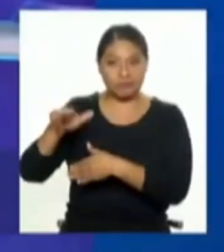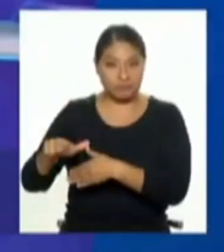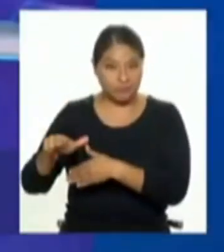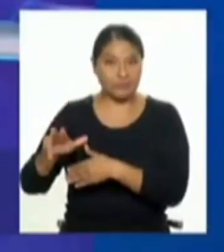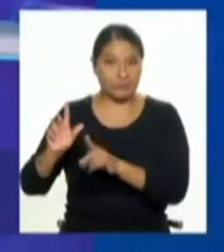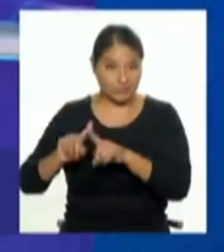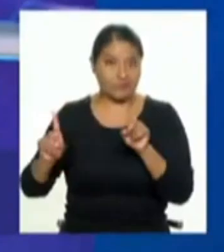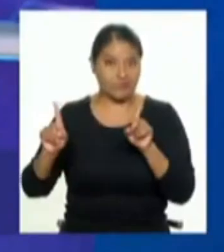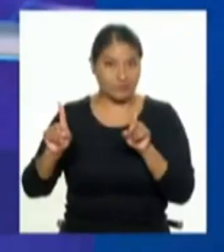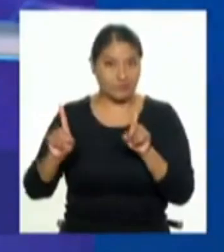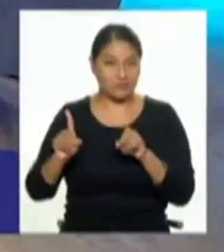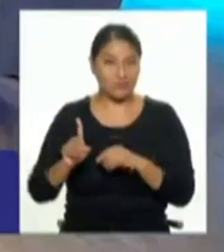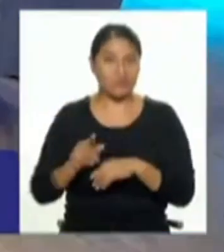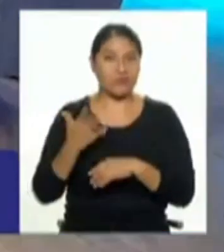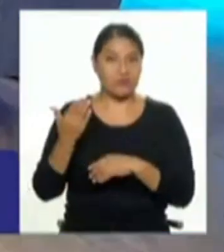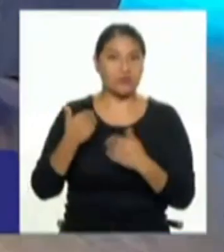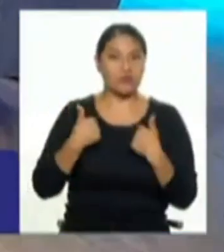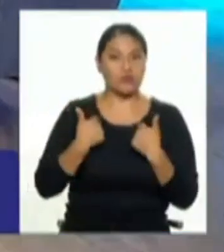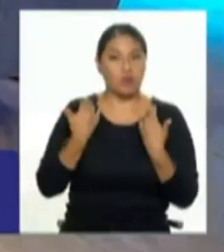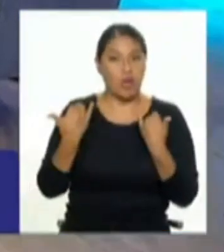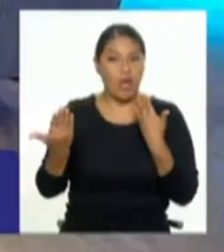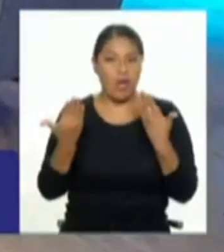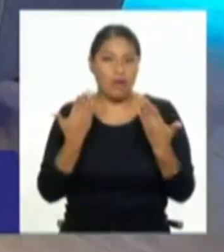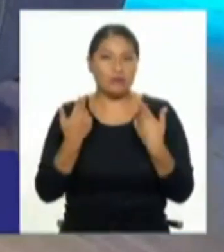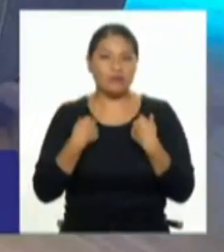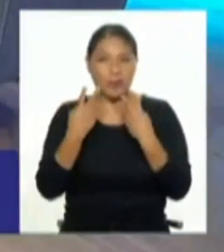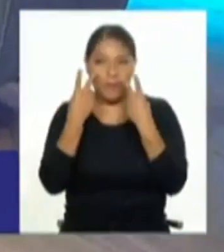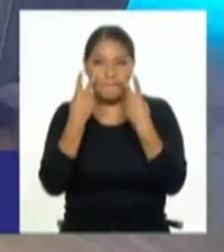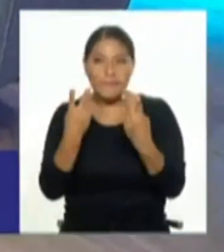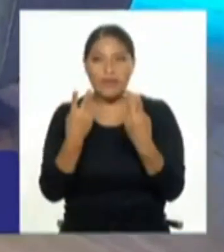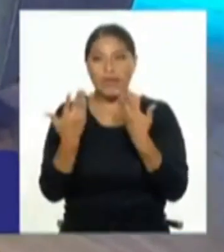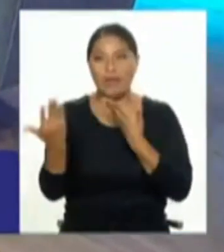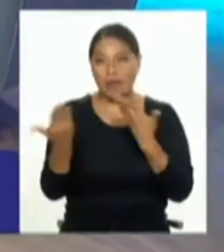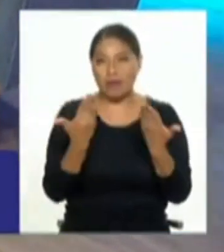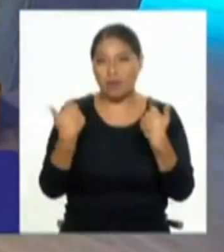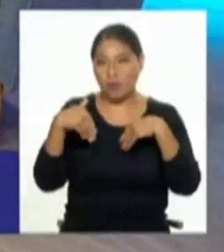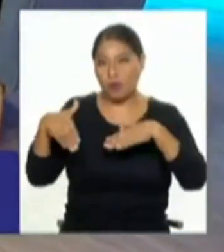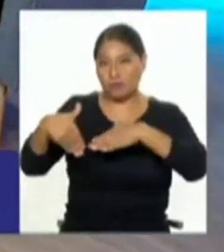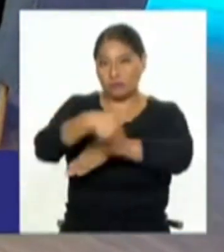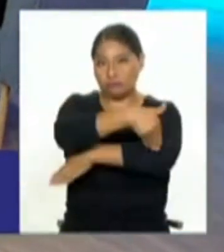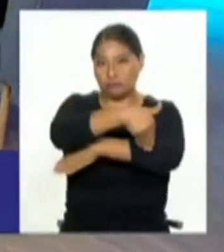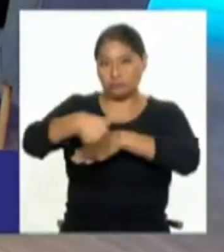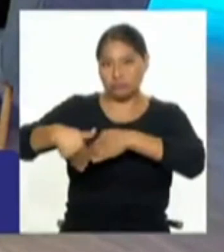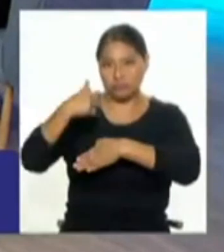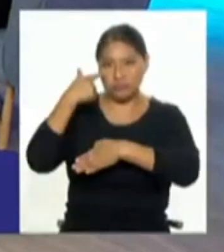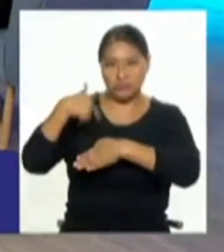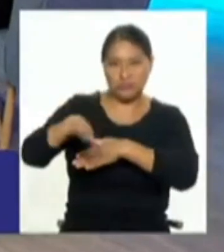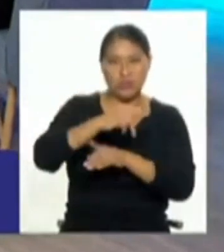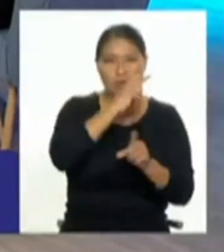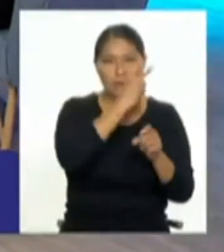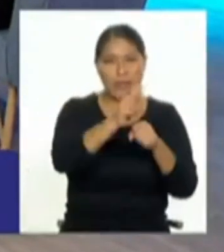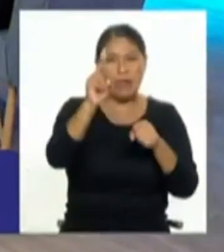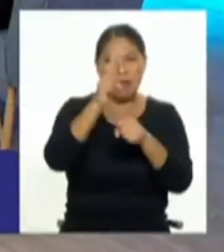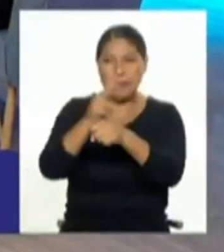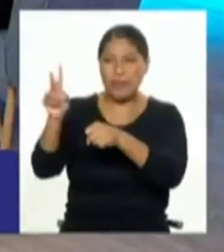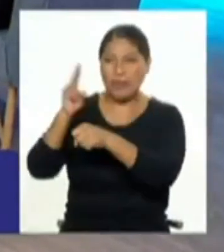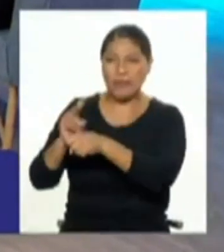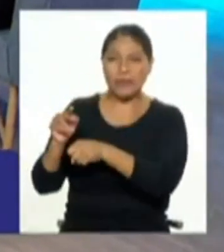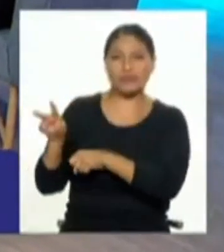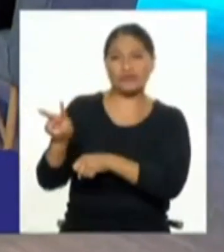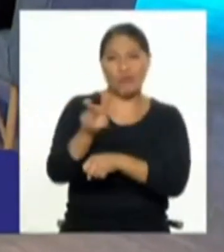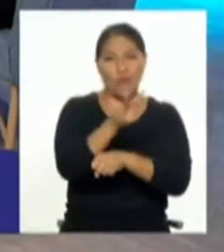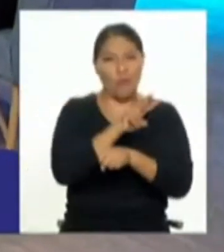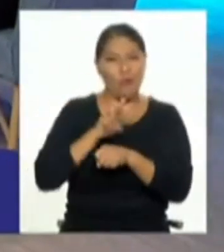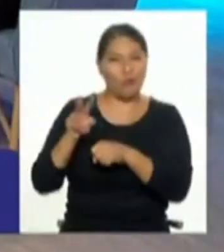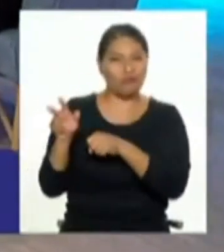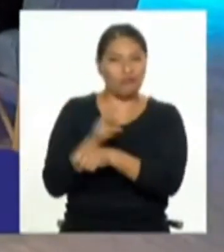diferente ¿no? que es lo que decía porque yo lo que veo es lo que dice el doctor es cierto y lo vemos en la calle todos los días el nivel de violencia de nuestra sociedad sin